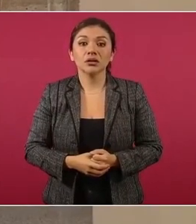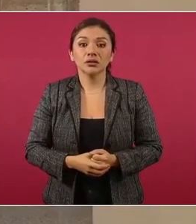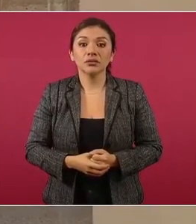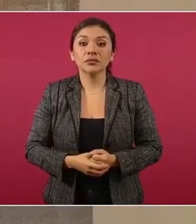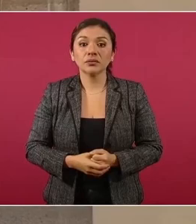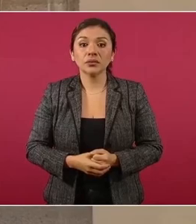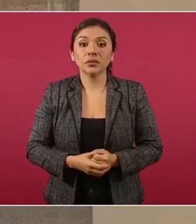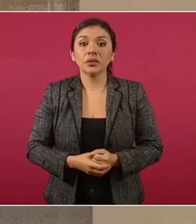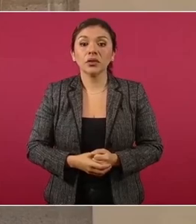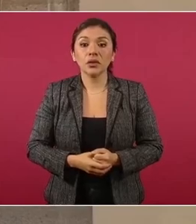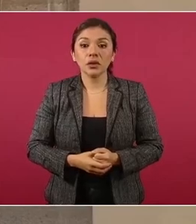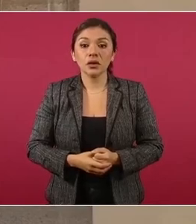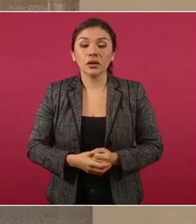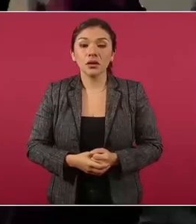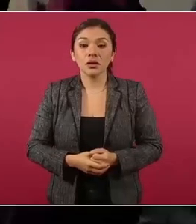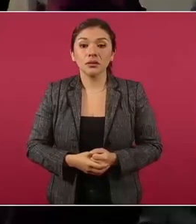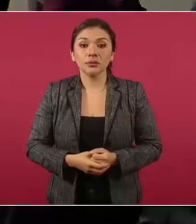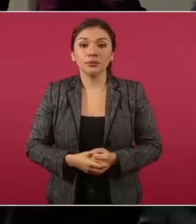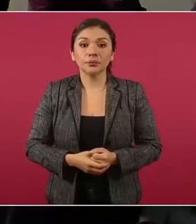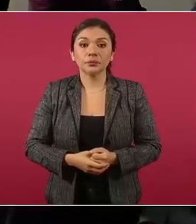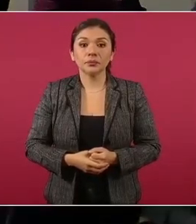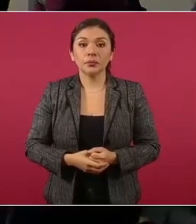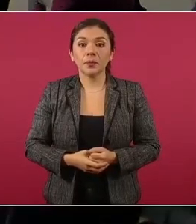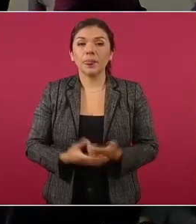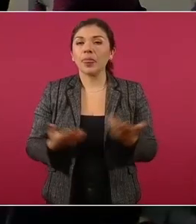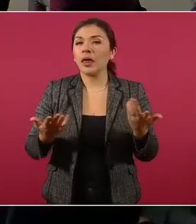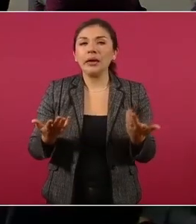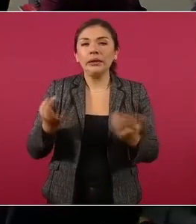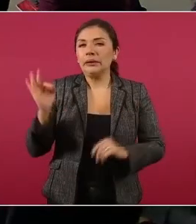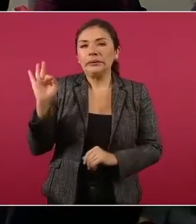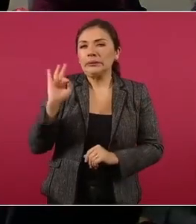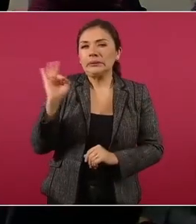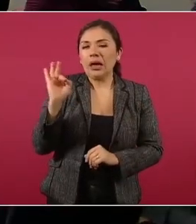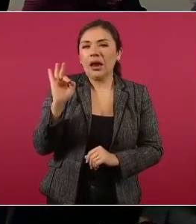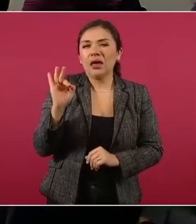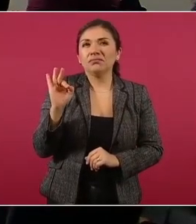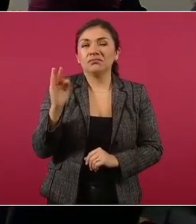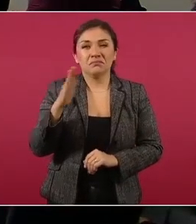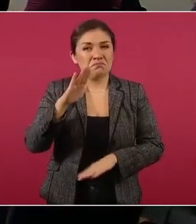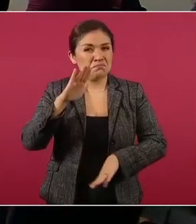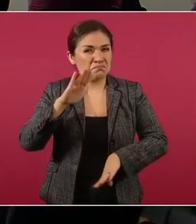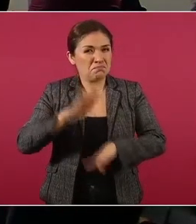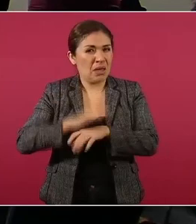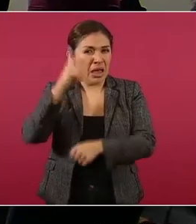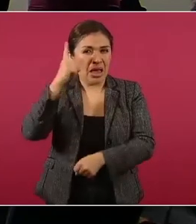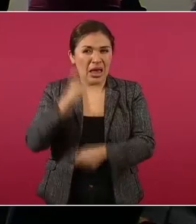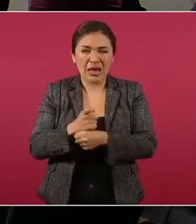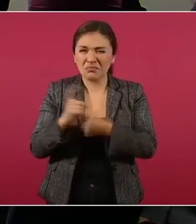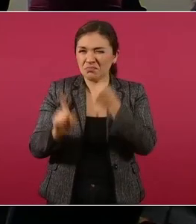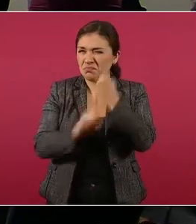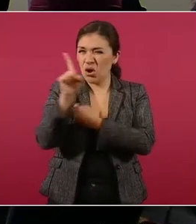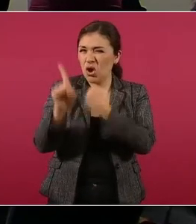hay algo que le afecta mucho